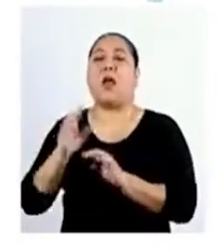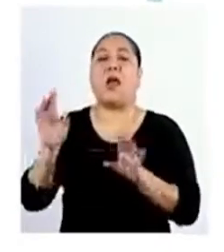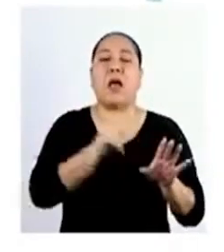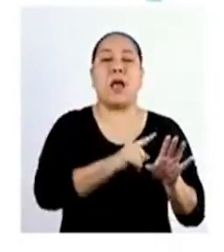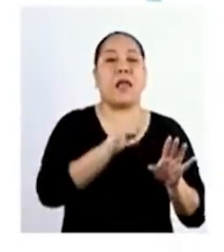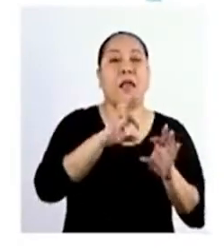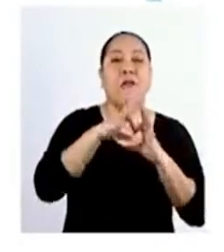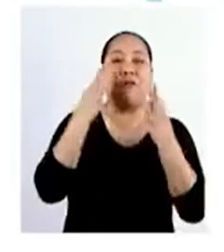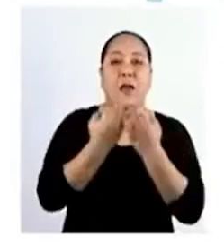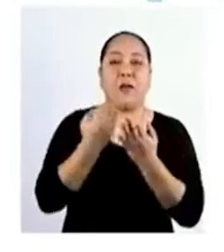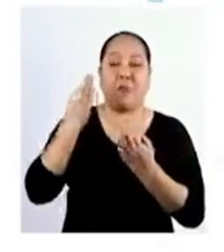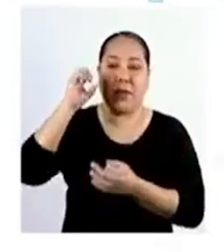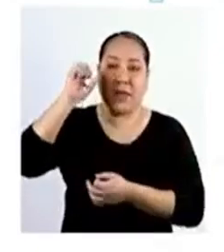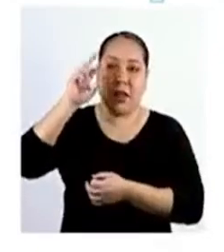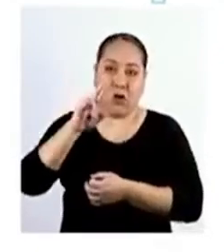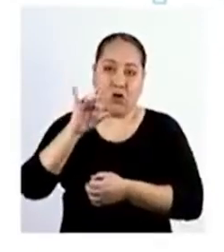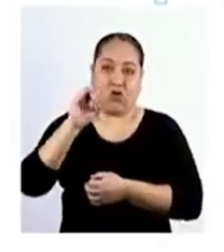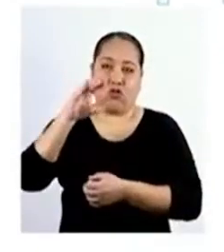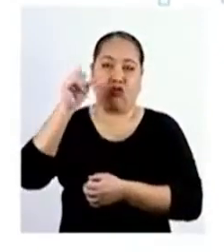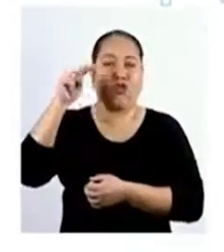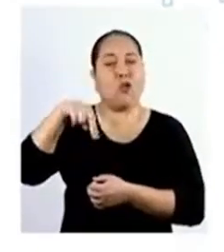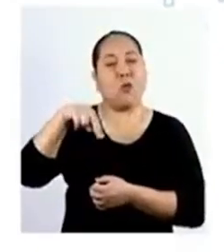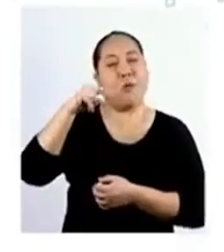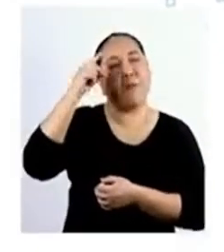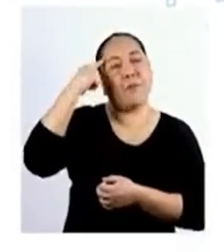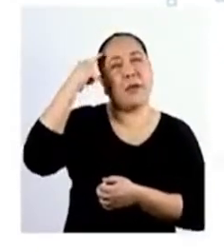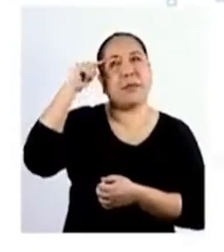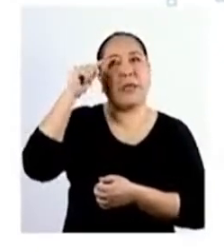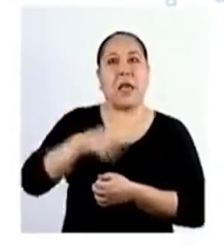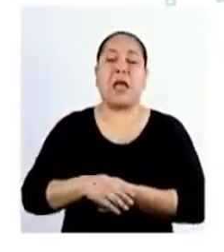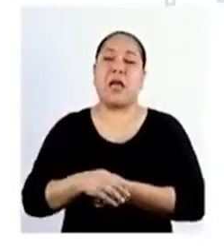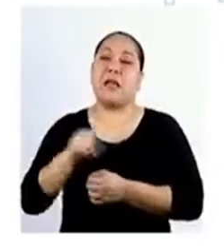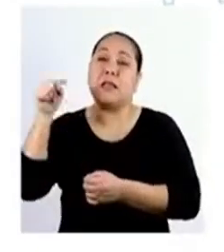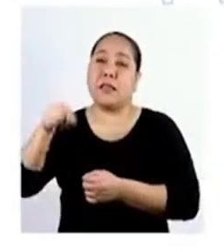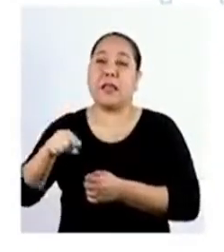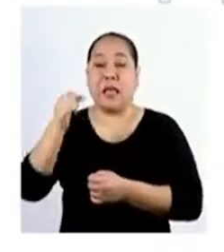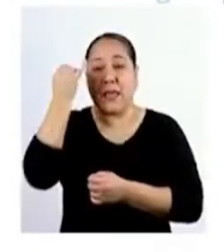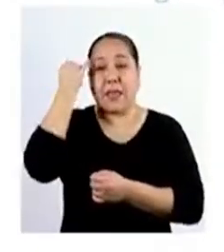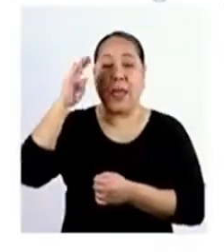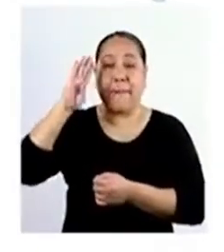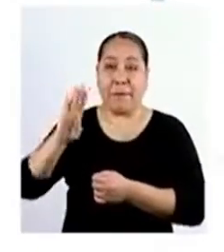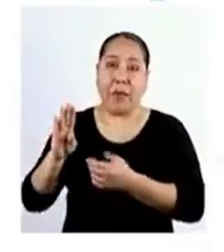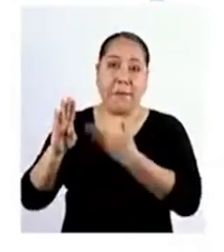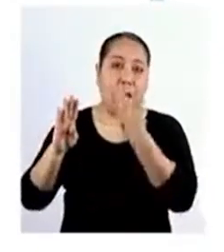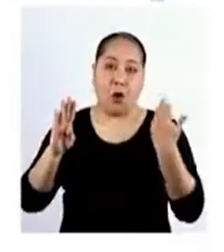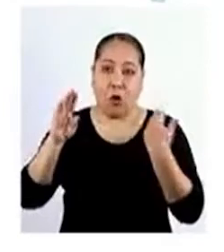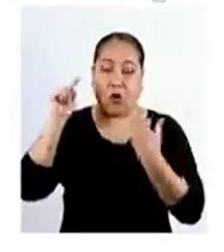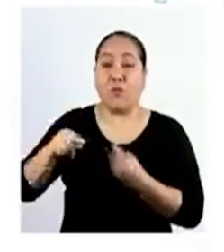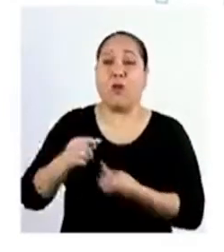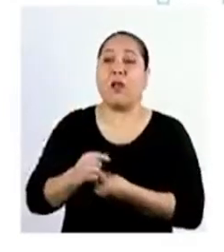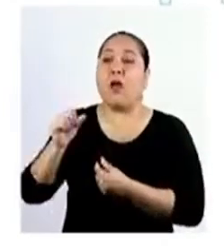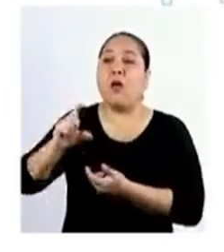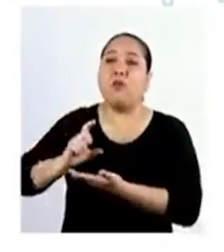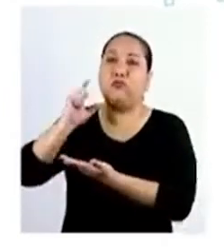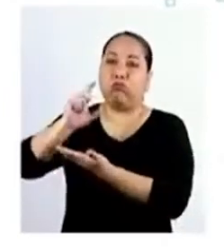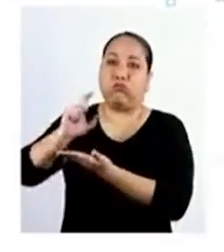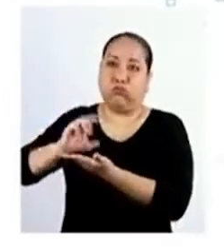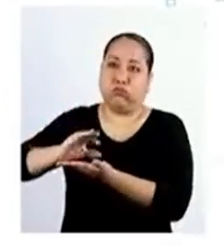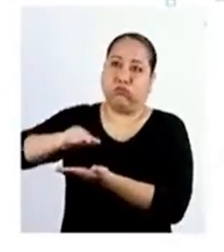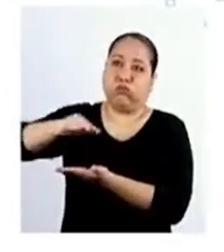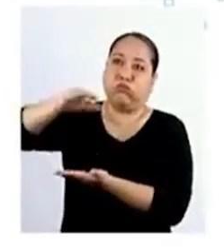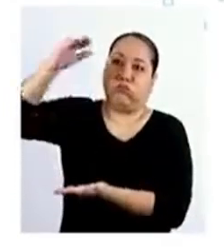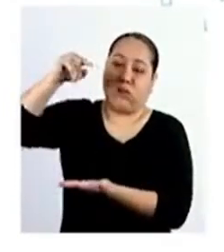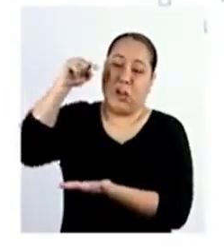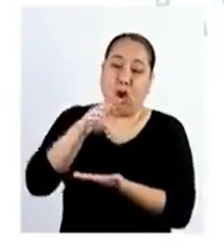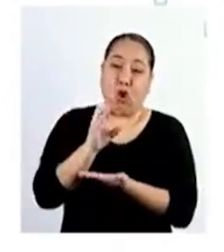el caso de la familia de Rocío Se considera que la opción B Es la más conveniente Pues el beneficio es mayor que